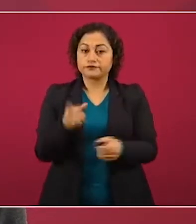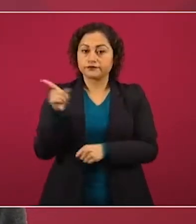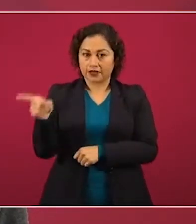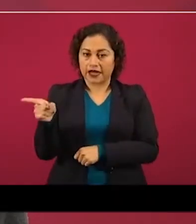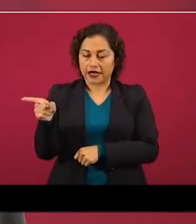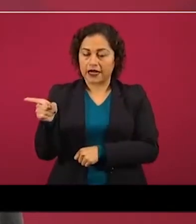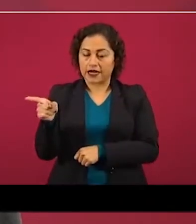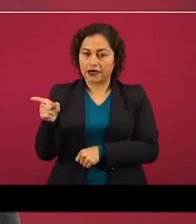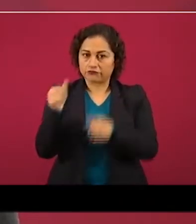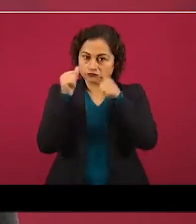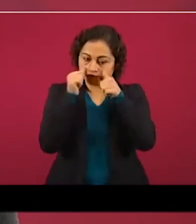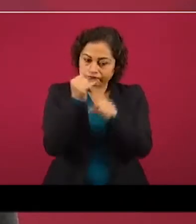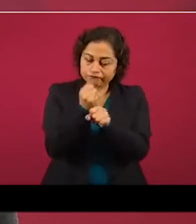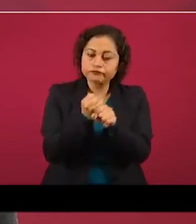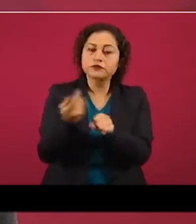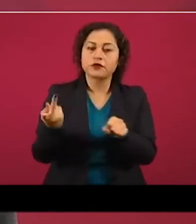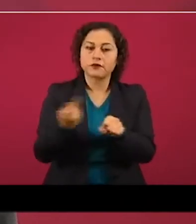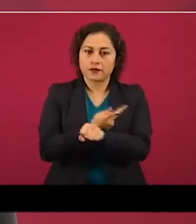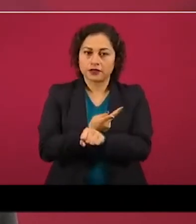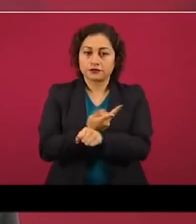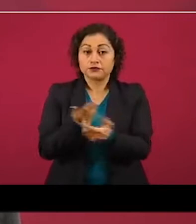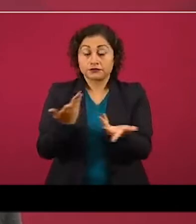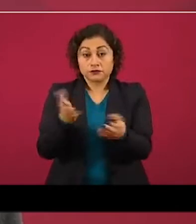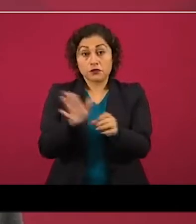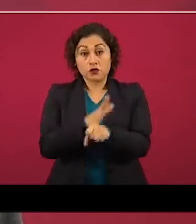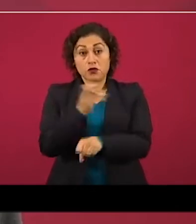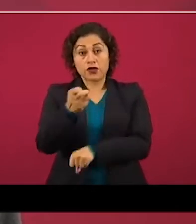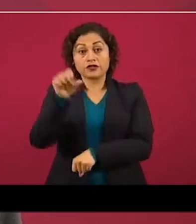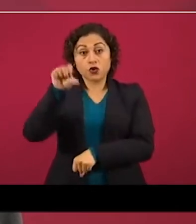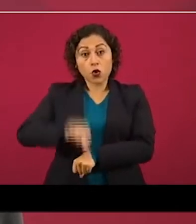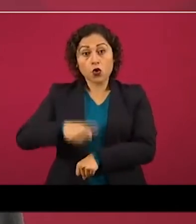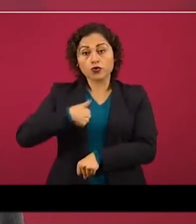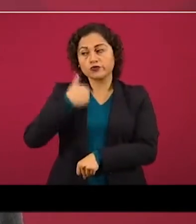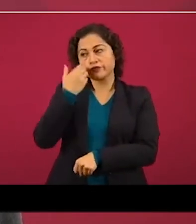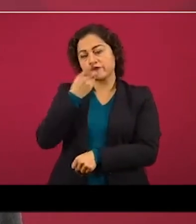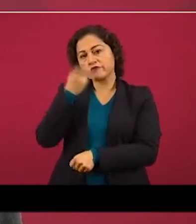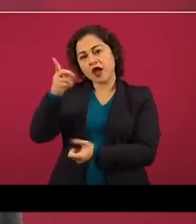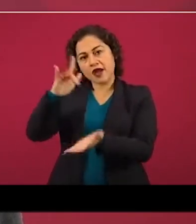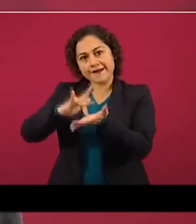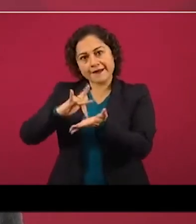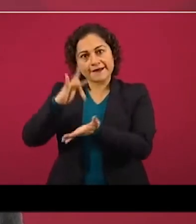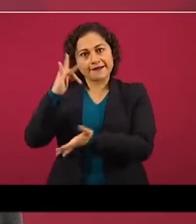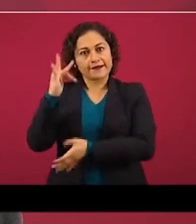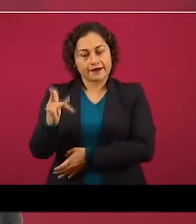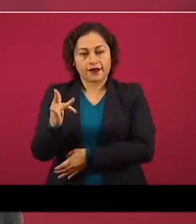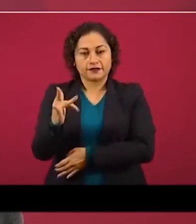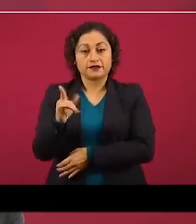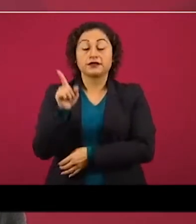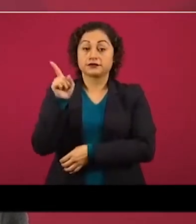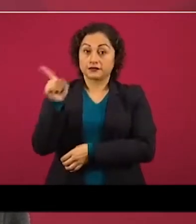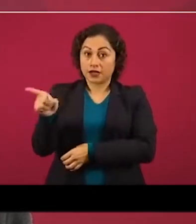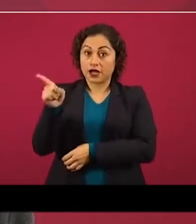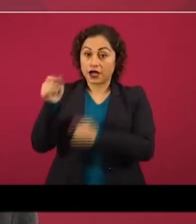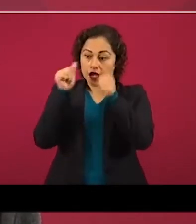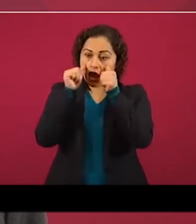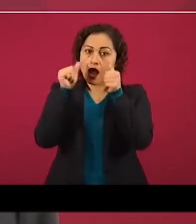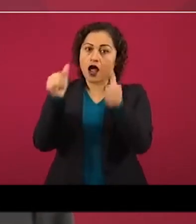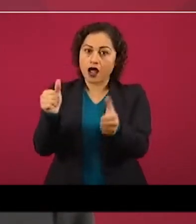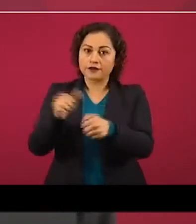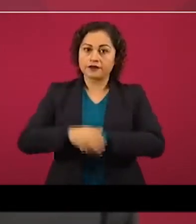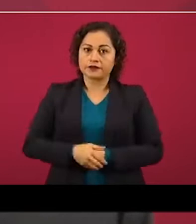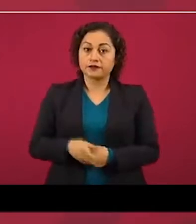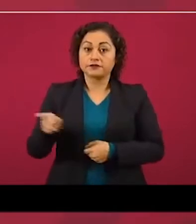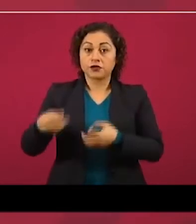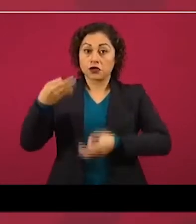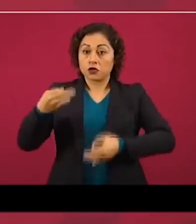agradecerle por su intervención, el ministro